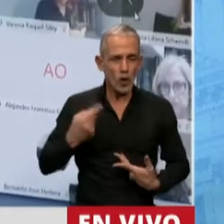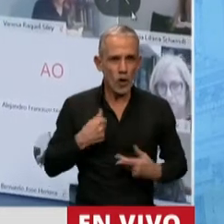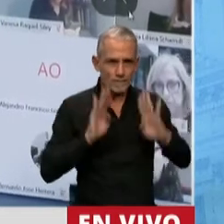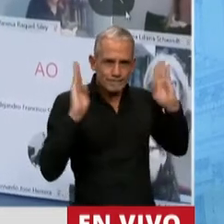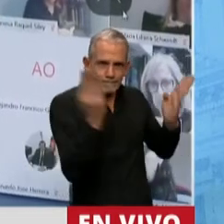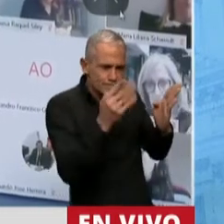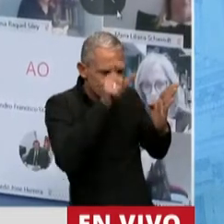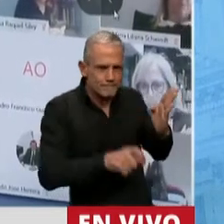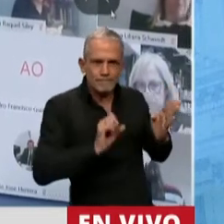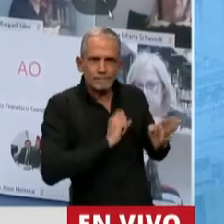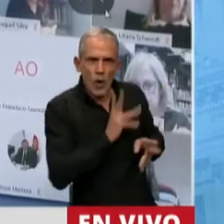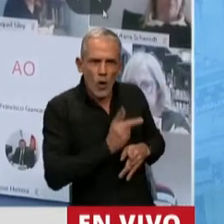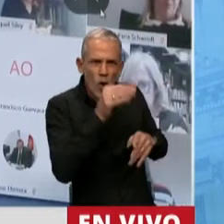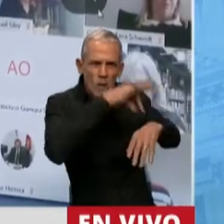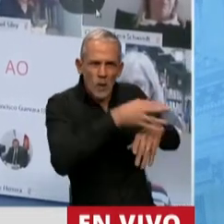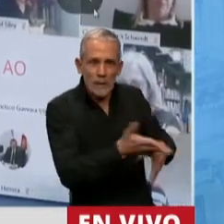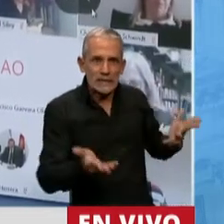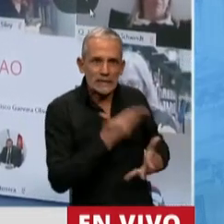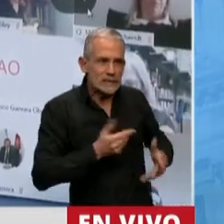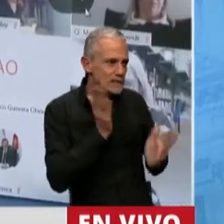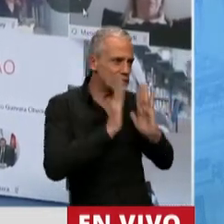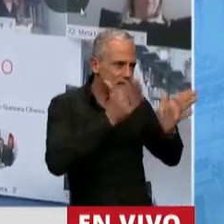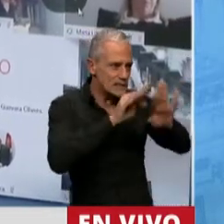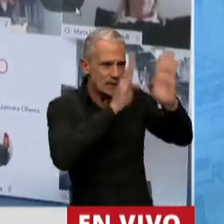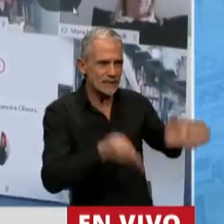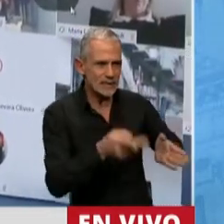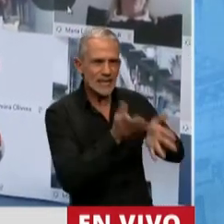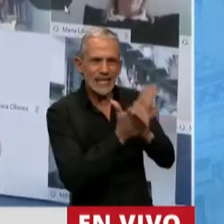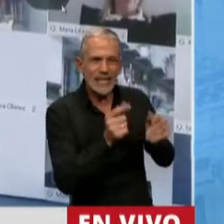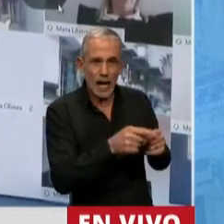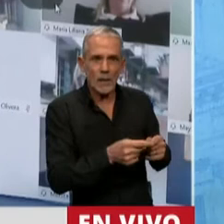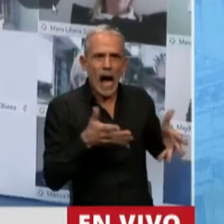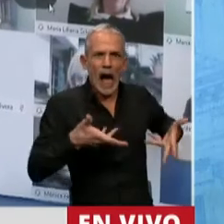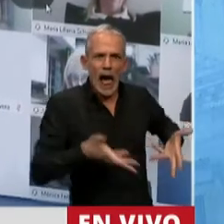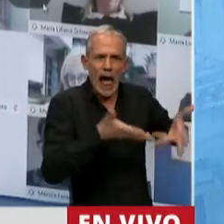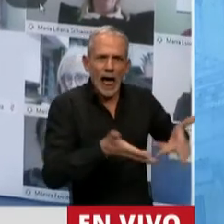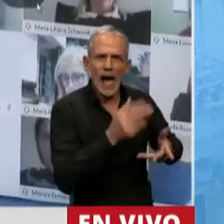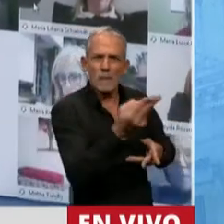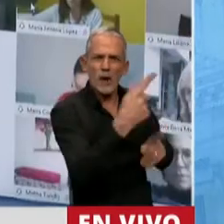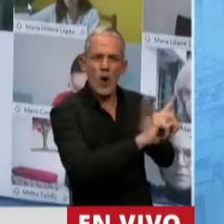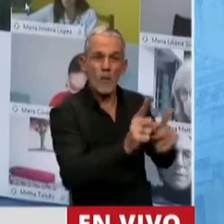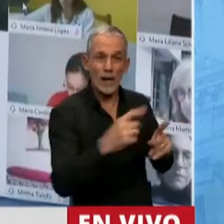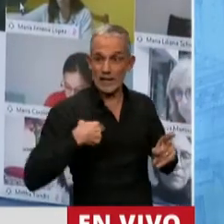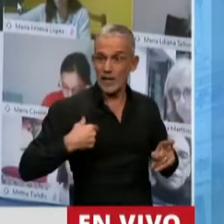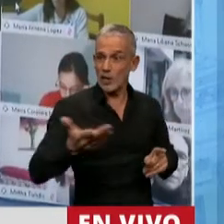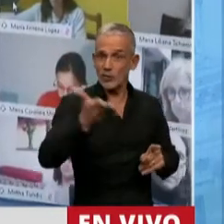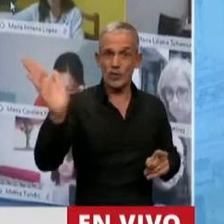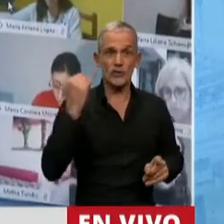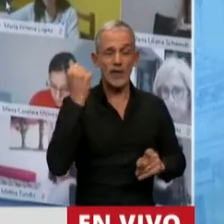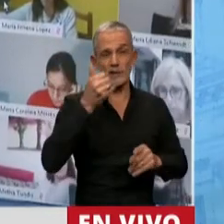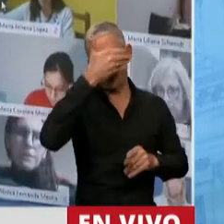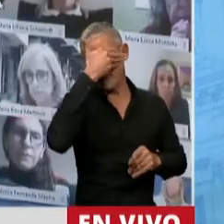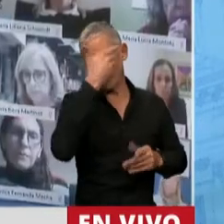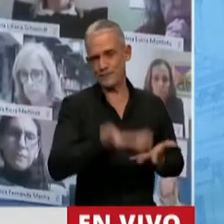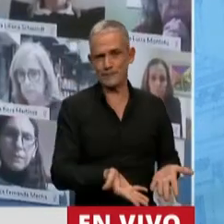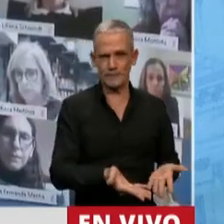pacientes en las terapias intensivas tratando de que no mueran, mientras una cantidad enorme de la sociedad ya empezó a mirar para otro lado.